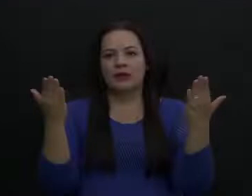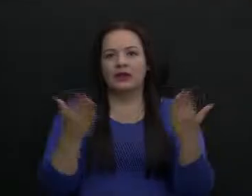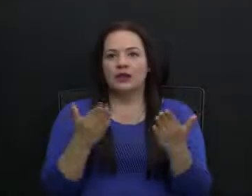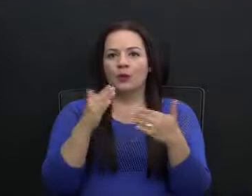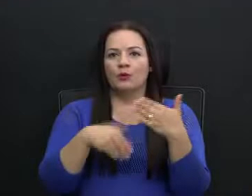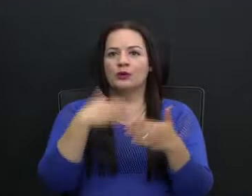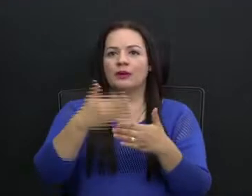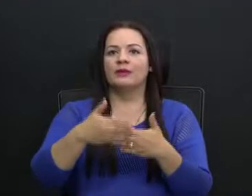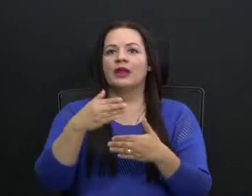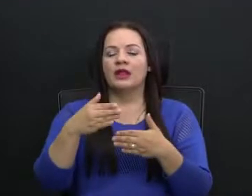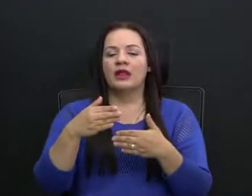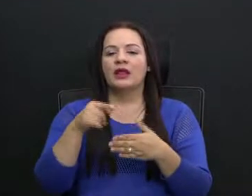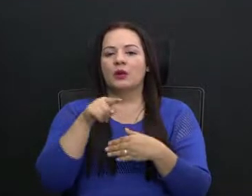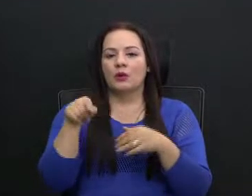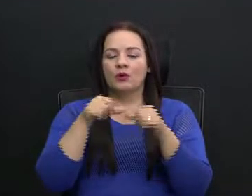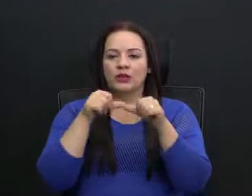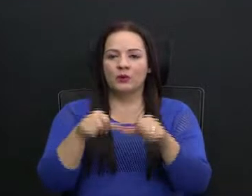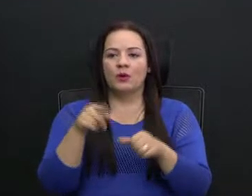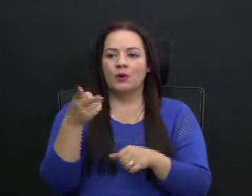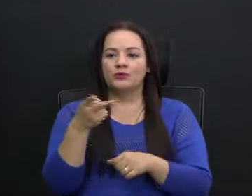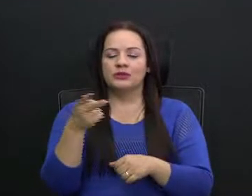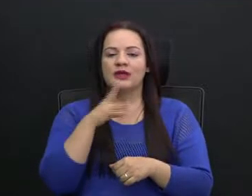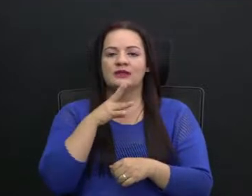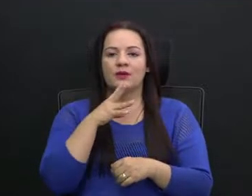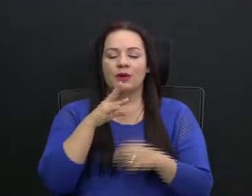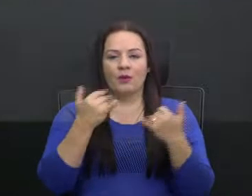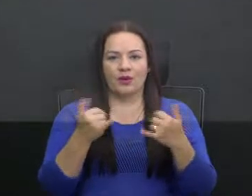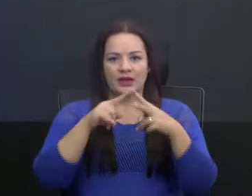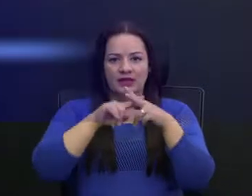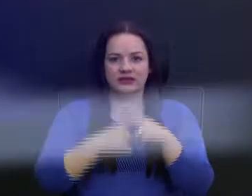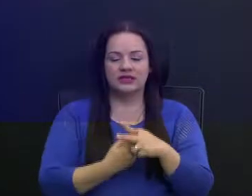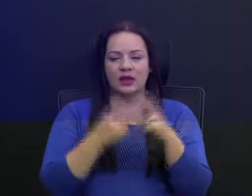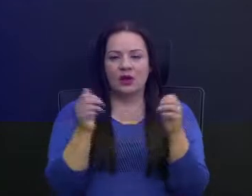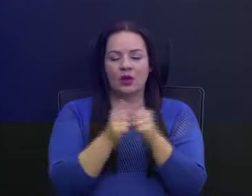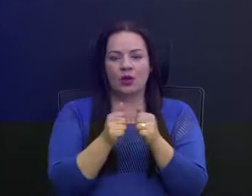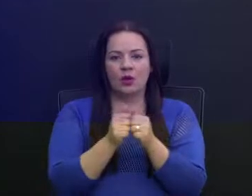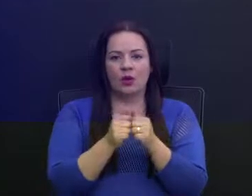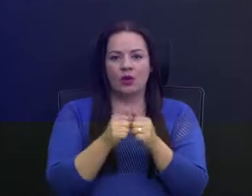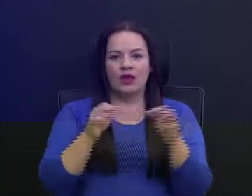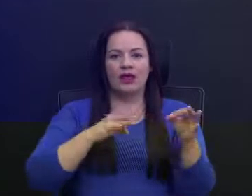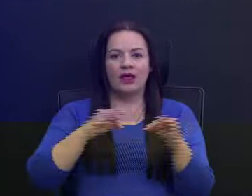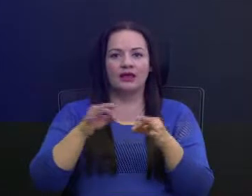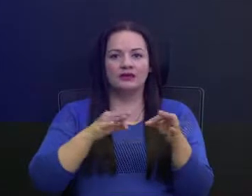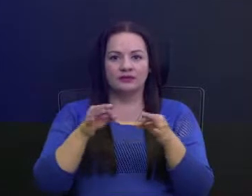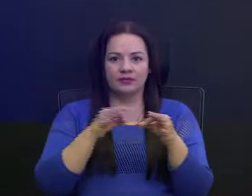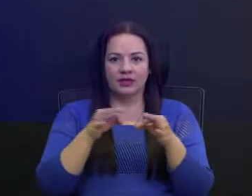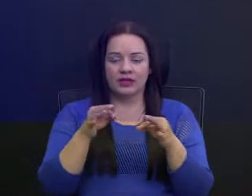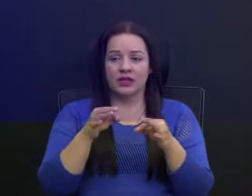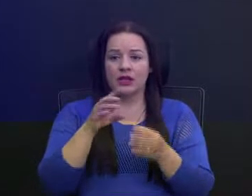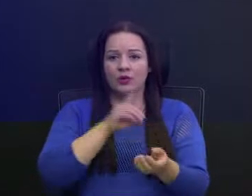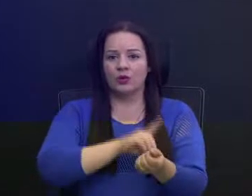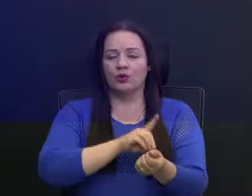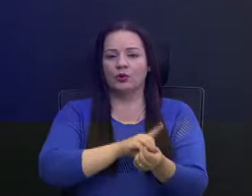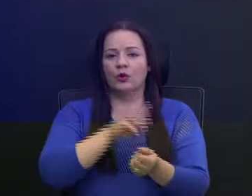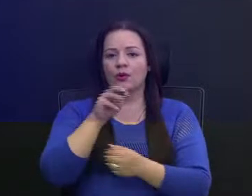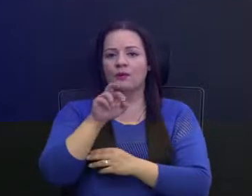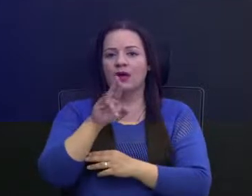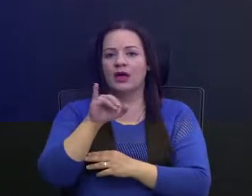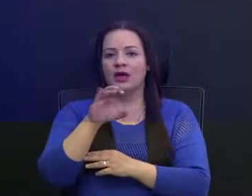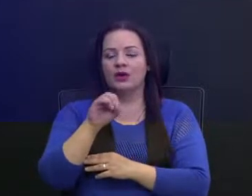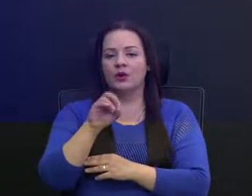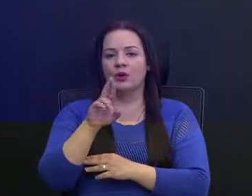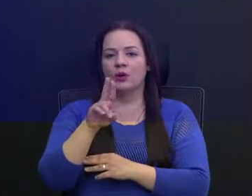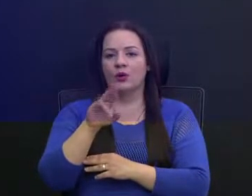Los integrantes de la Comisión de Discapacidad y Adulto Mayor pidieron cuentas a los jerarques de la Caja Costarricense del Seguro Social sobre la atención de adultos mayores.